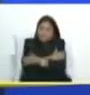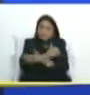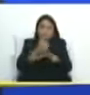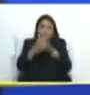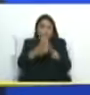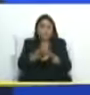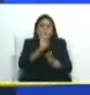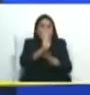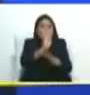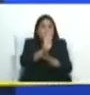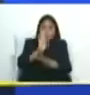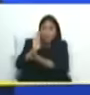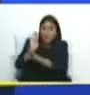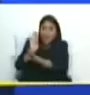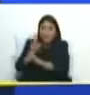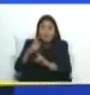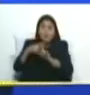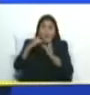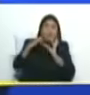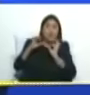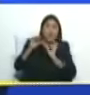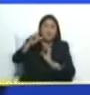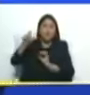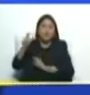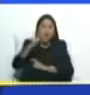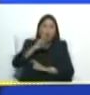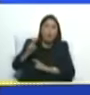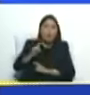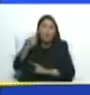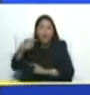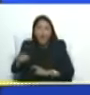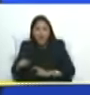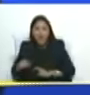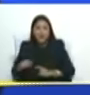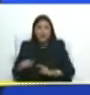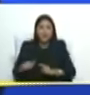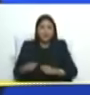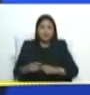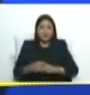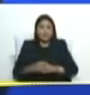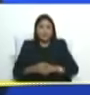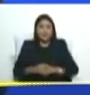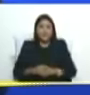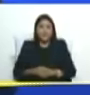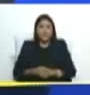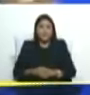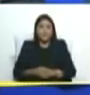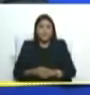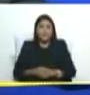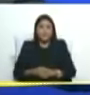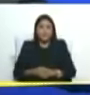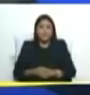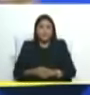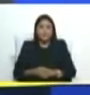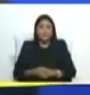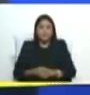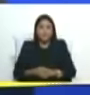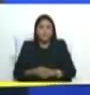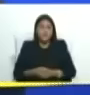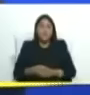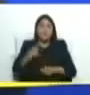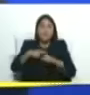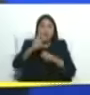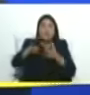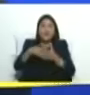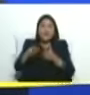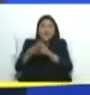cuidarnos de los odiadores y las odiadoras de los conspiradores de todas las horas y de los planes del imperialismo